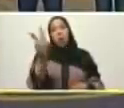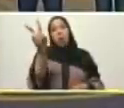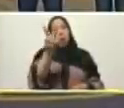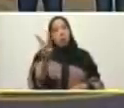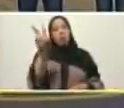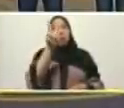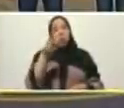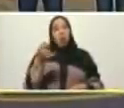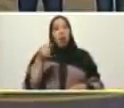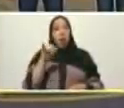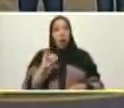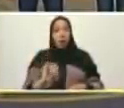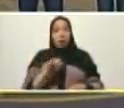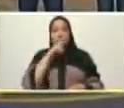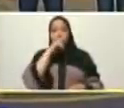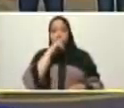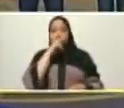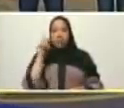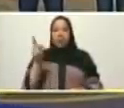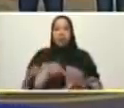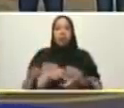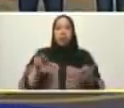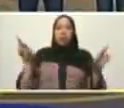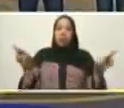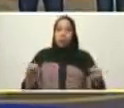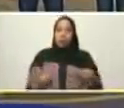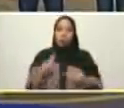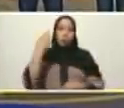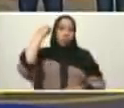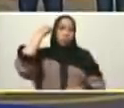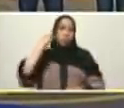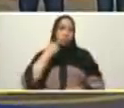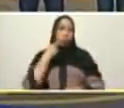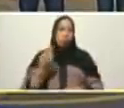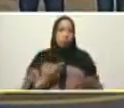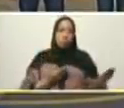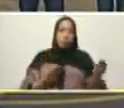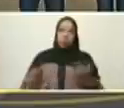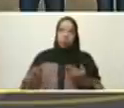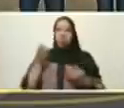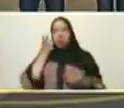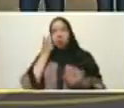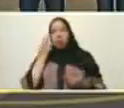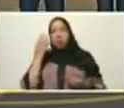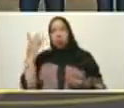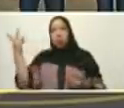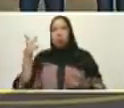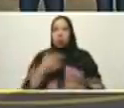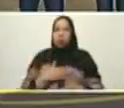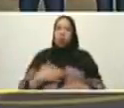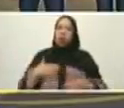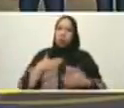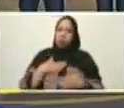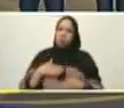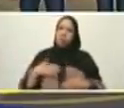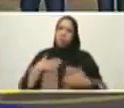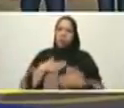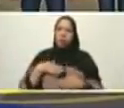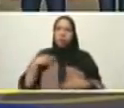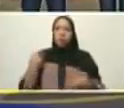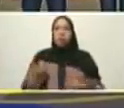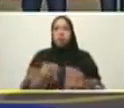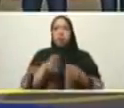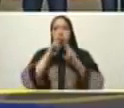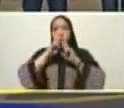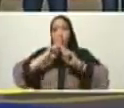territorio pero aquí llegó la revolución bolivariana y esta mujer le transmitió a usted ese sueño y esa confianza usted ha respondido presidente